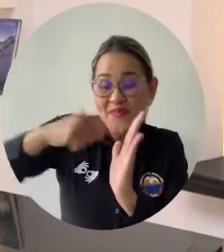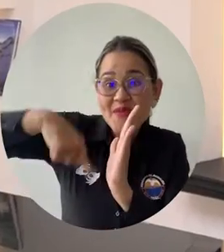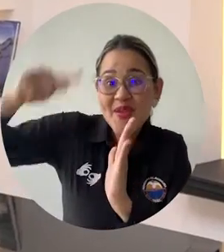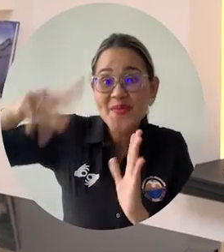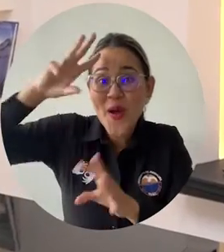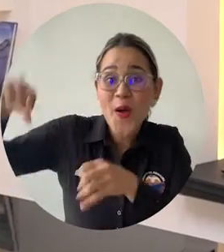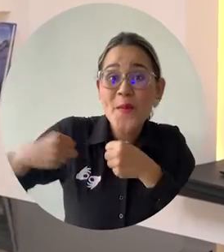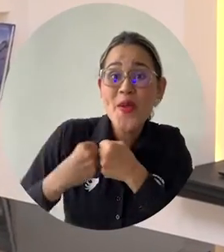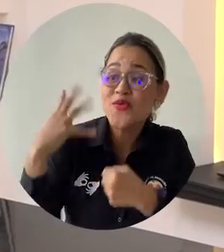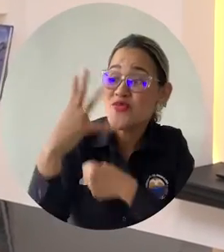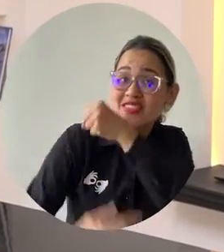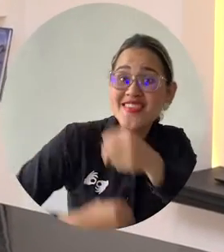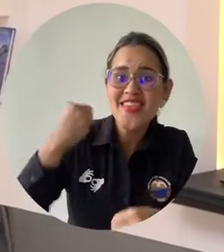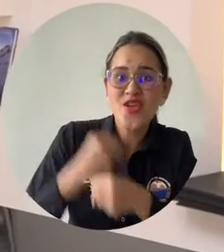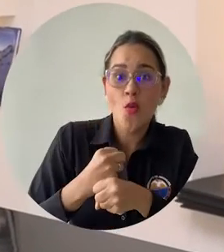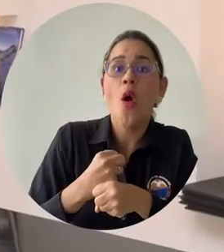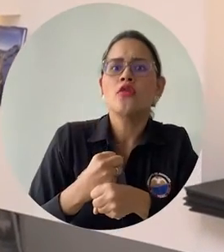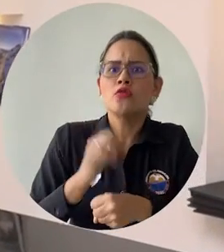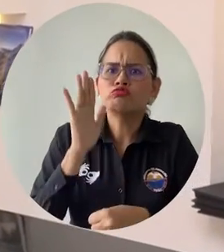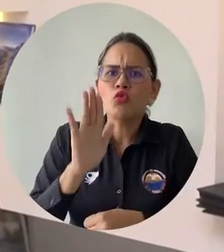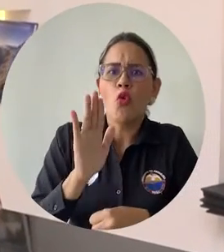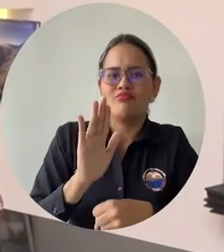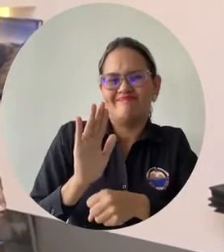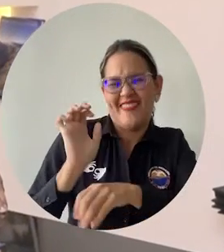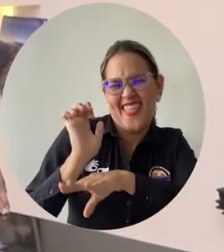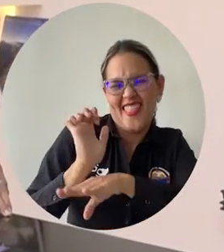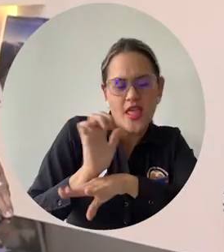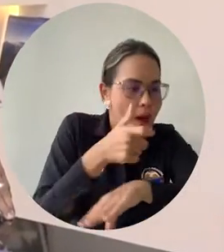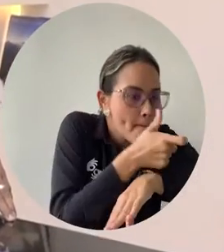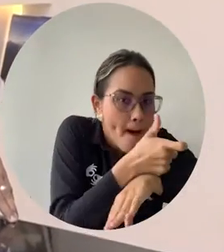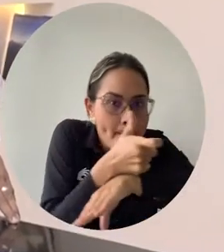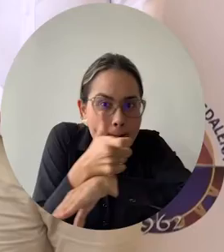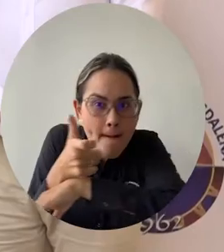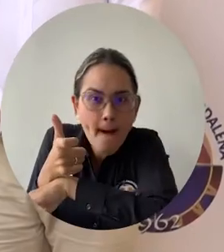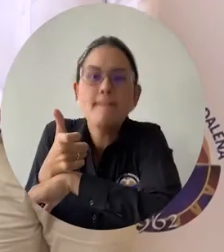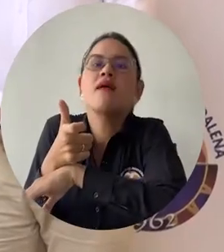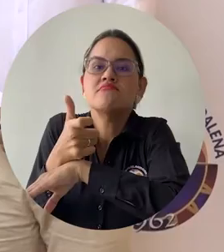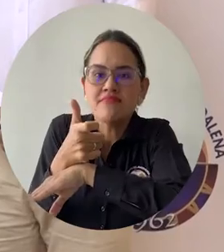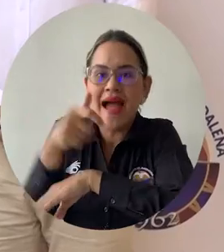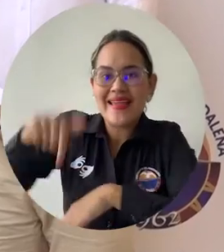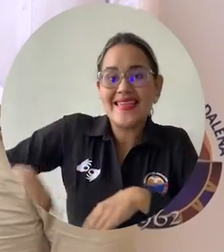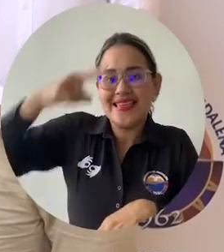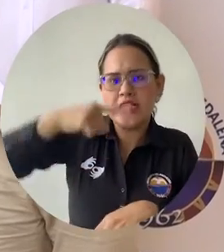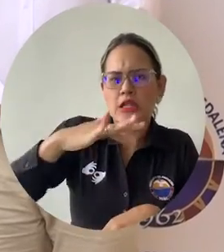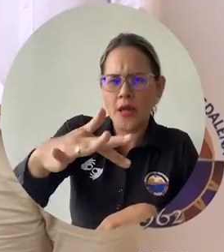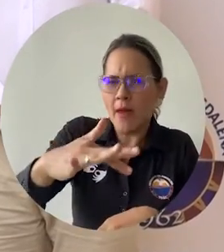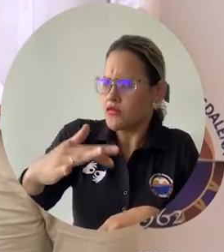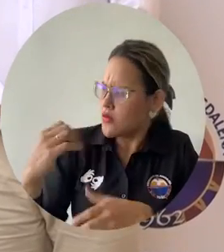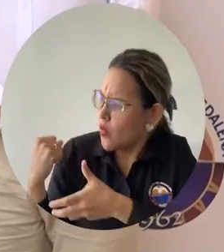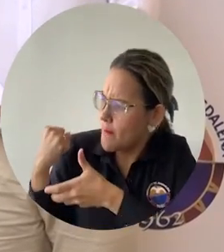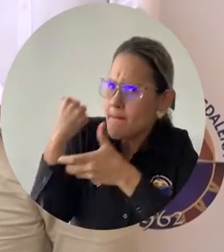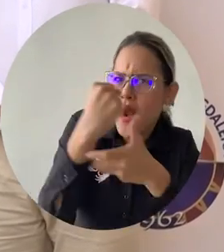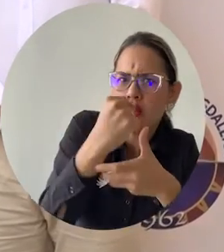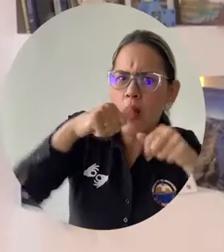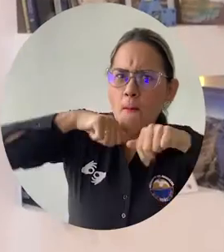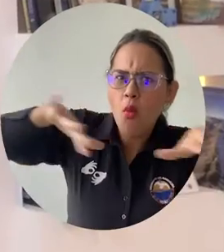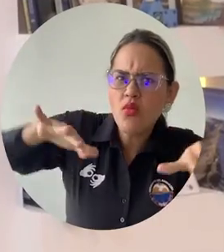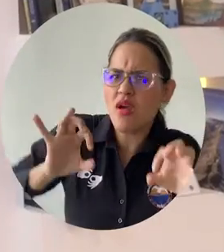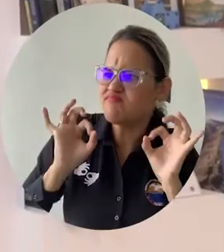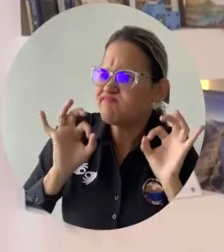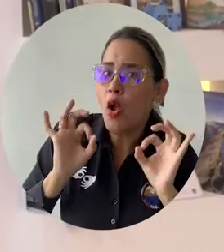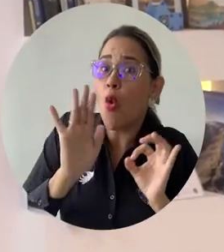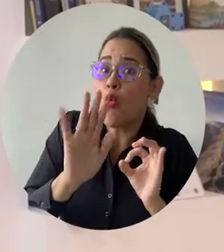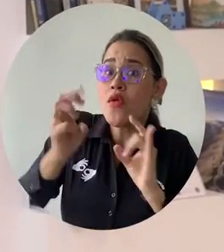Con la firma de un convenio por cinco años, la Contraloría Distrital de Santa Marta confirmó su confianza en el trabajo ético, eficiente y